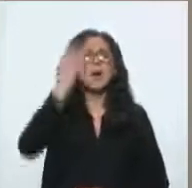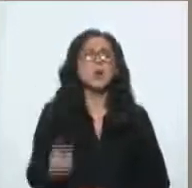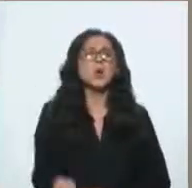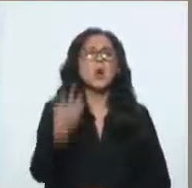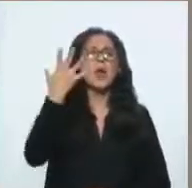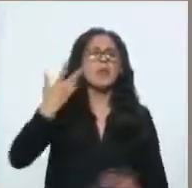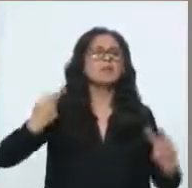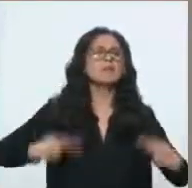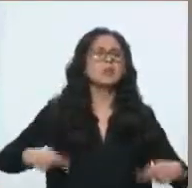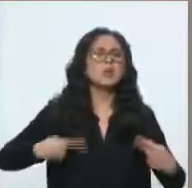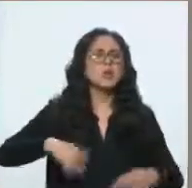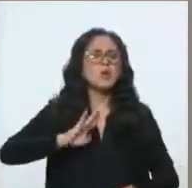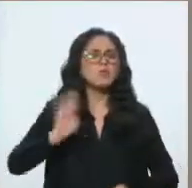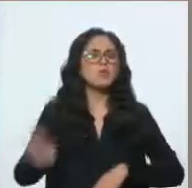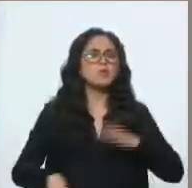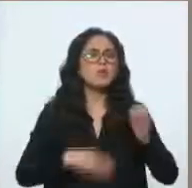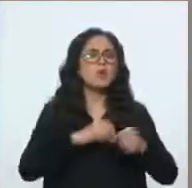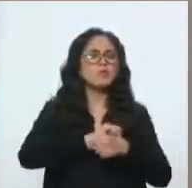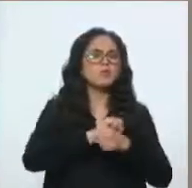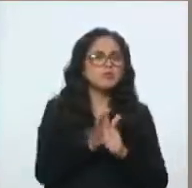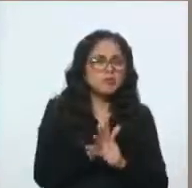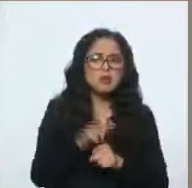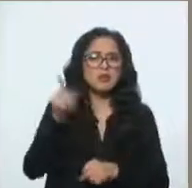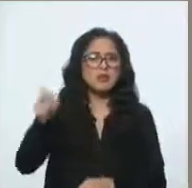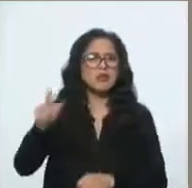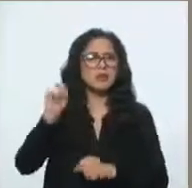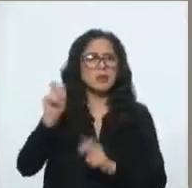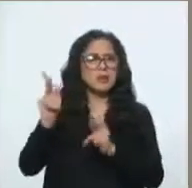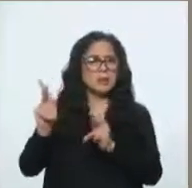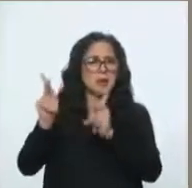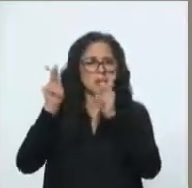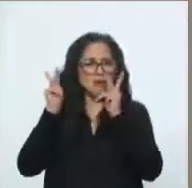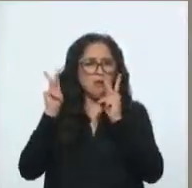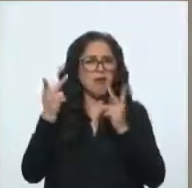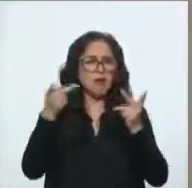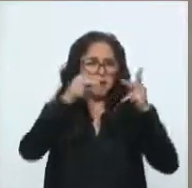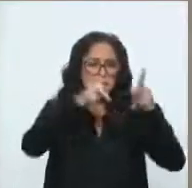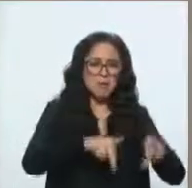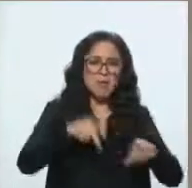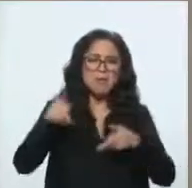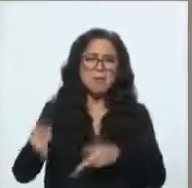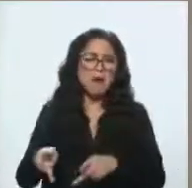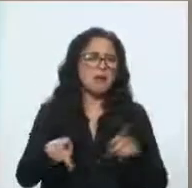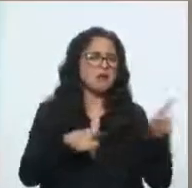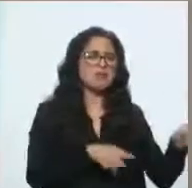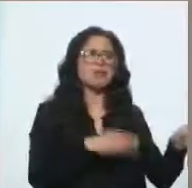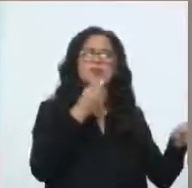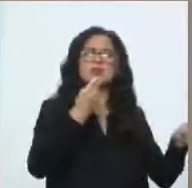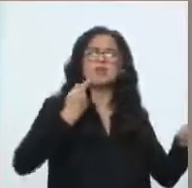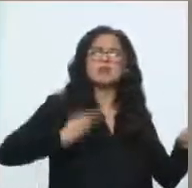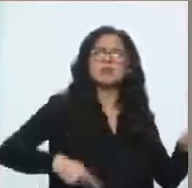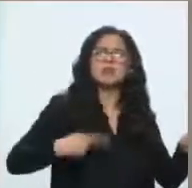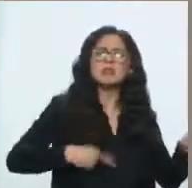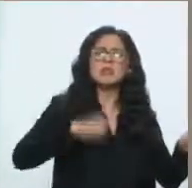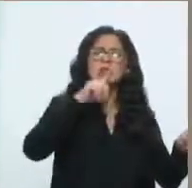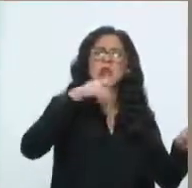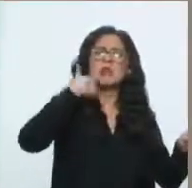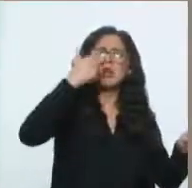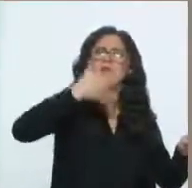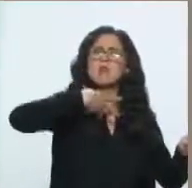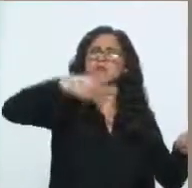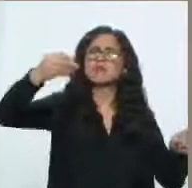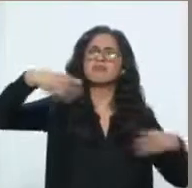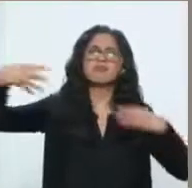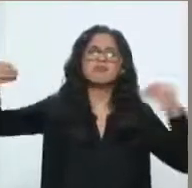funerarias, pues, fueron varios medios los que la publicaron, entonces, puede ser que una misma fuente de información intenta ser posicionada en varios medios